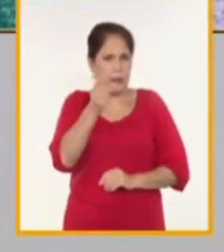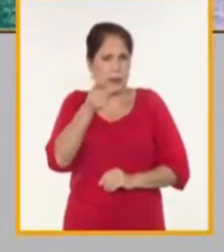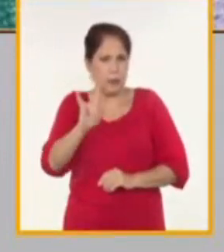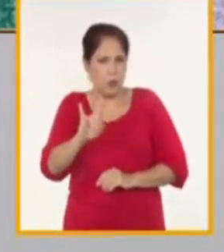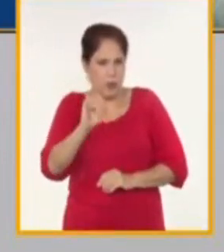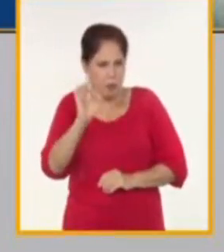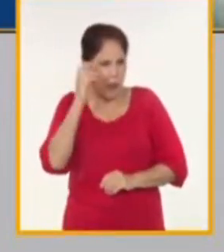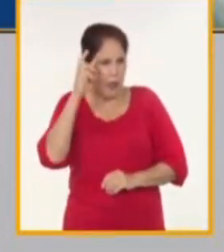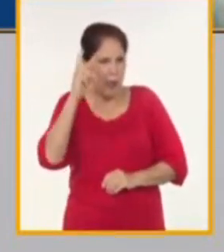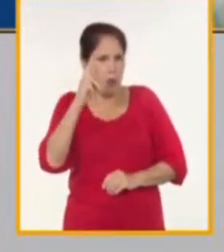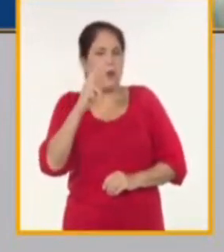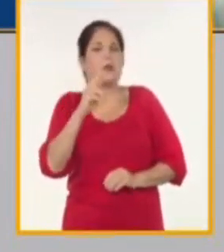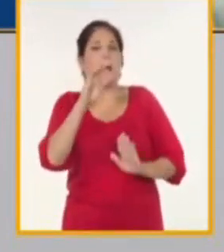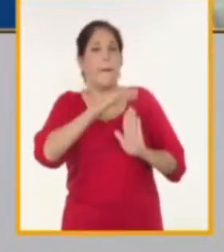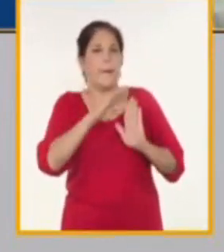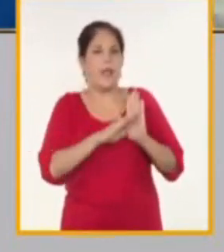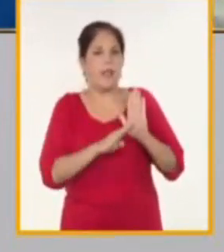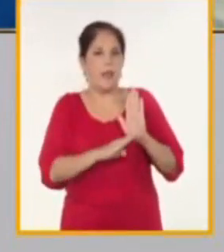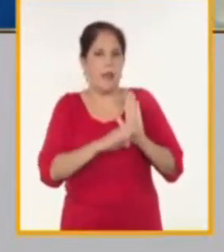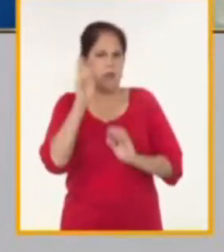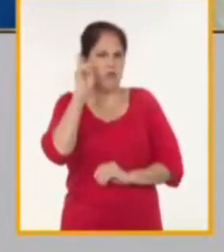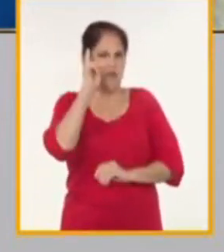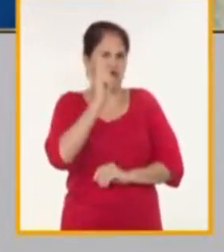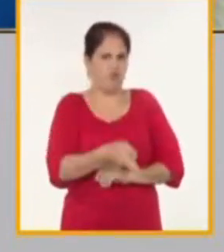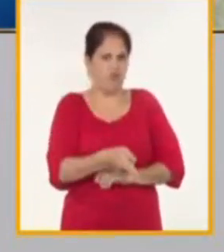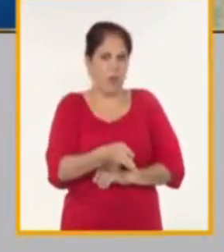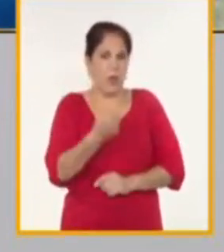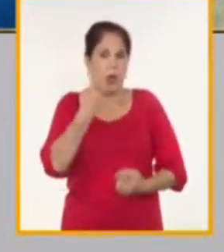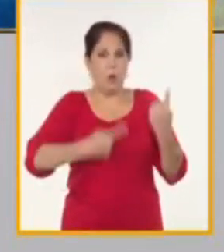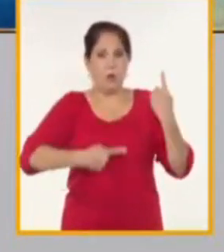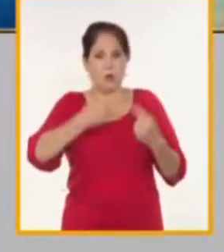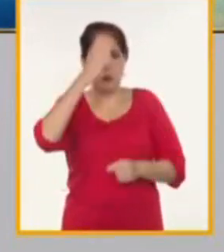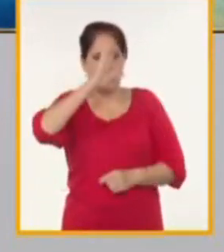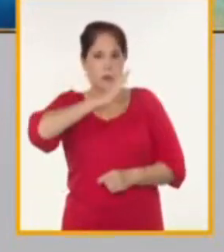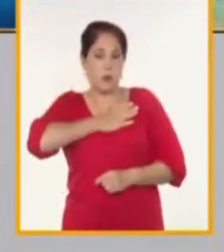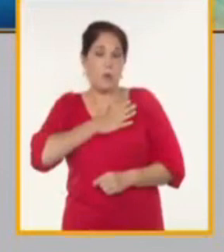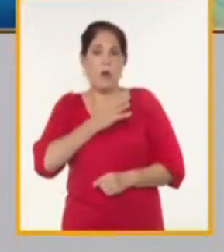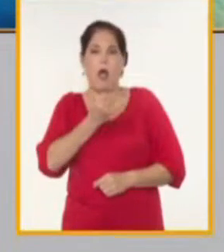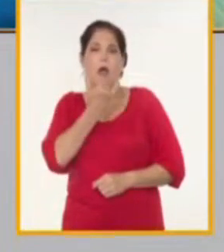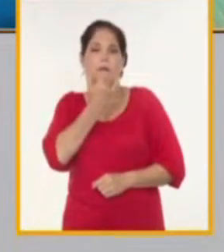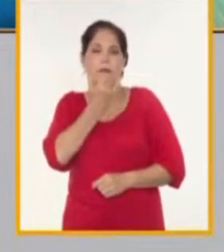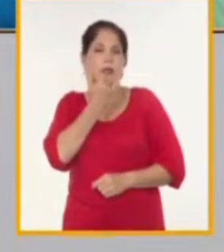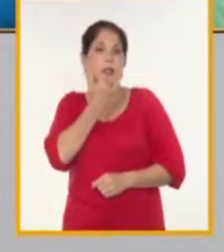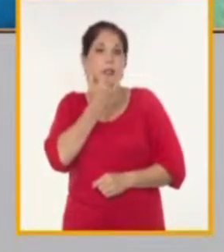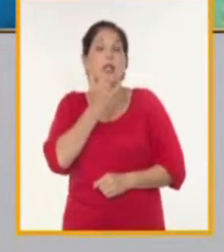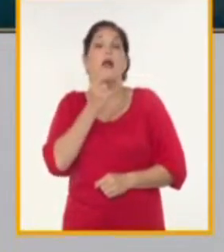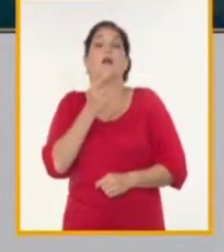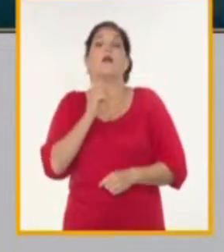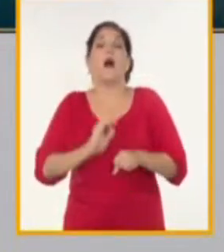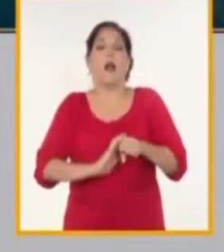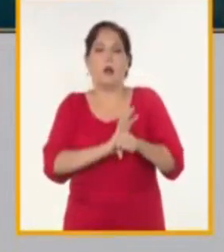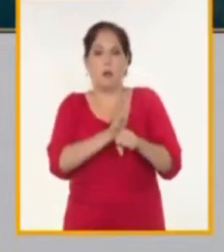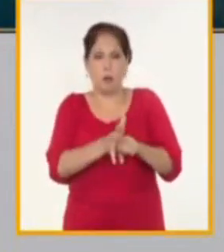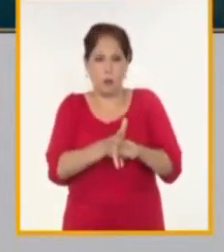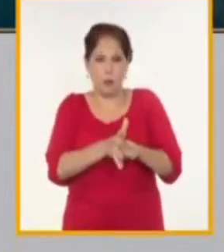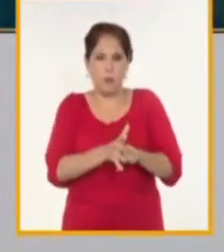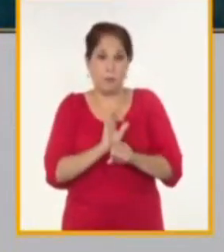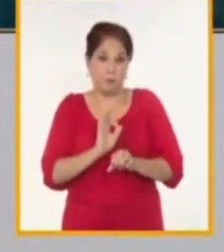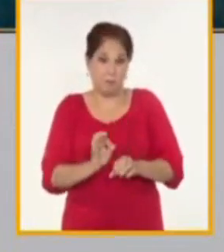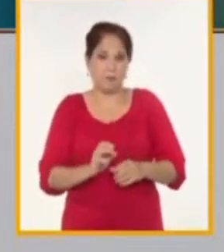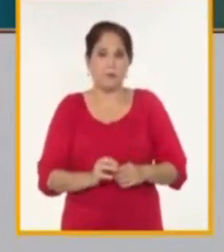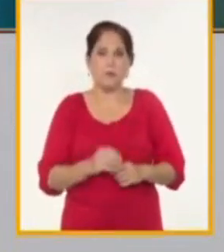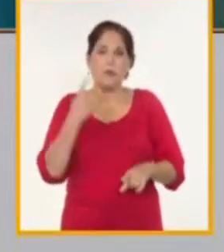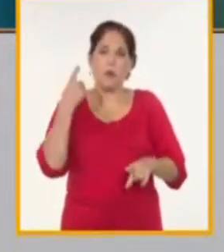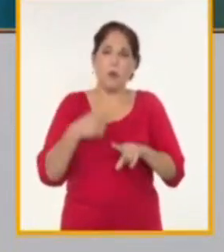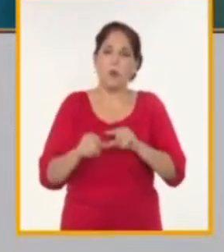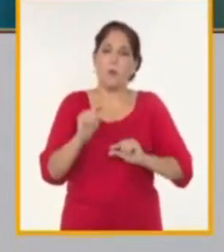lanzó la administración Trump y que repercutieron en el enfrentamiento a la COVID del país y en la